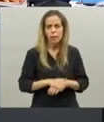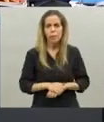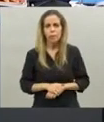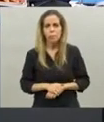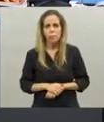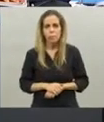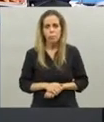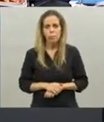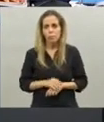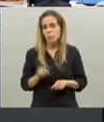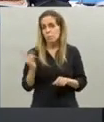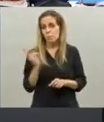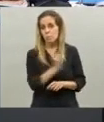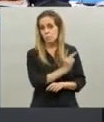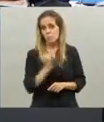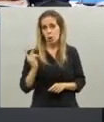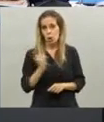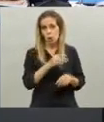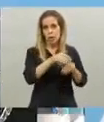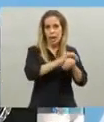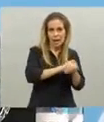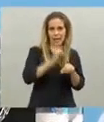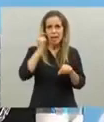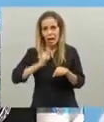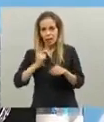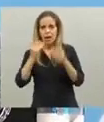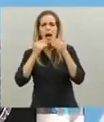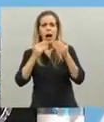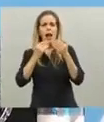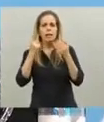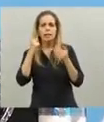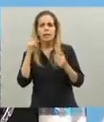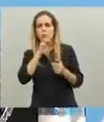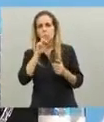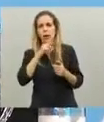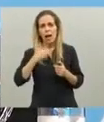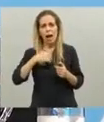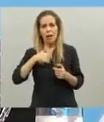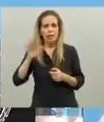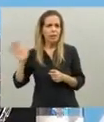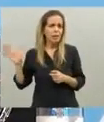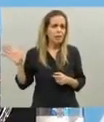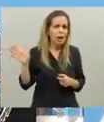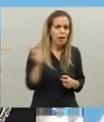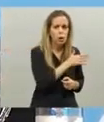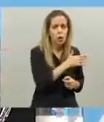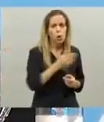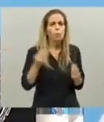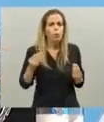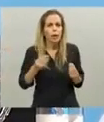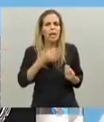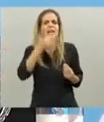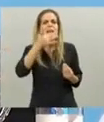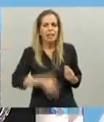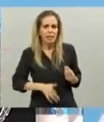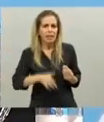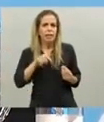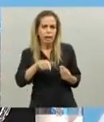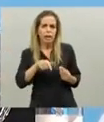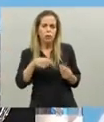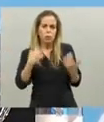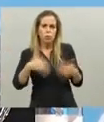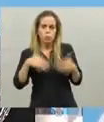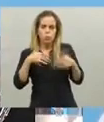como bien dijeron Horacio y Axel gracias a todos y a todas las argentinas por entender la magnitud del